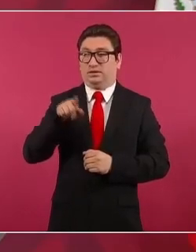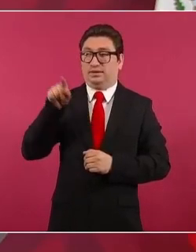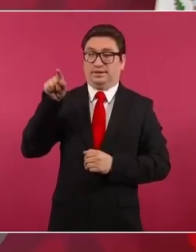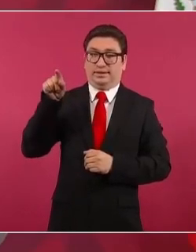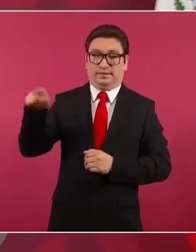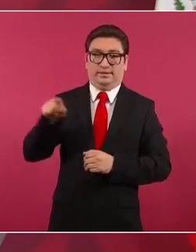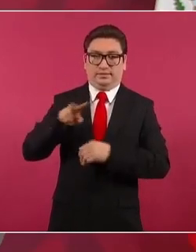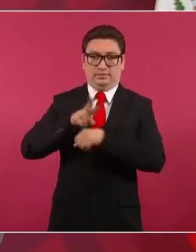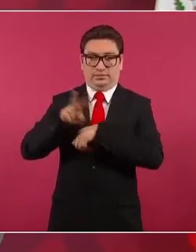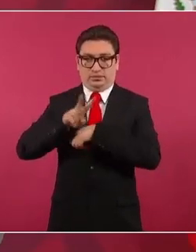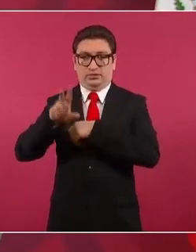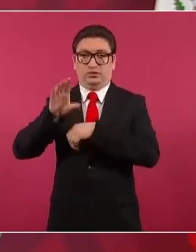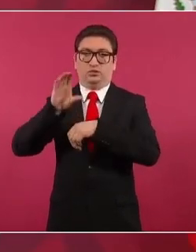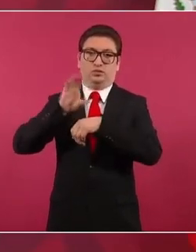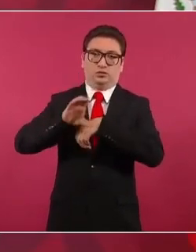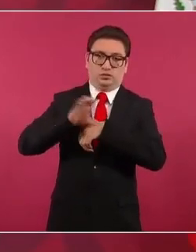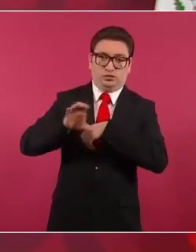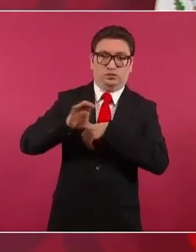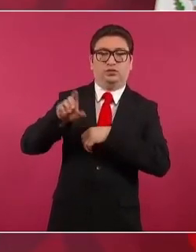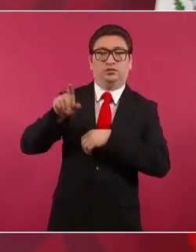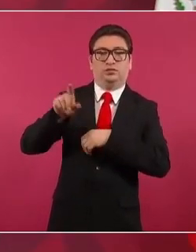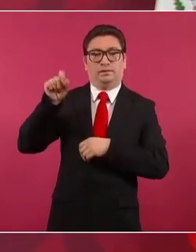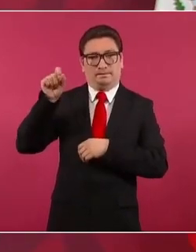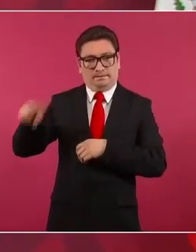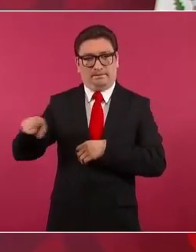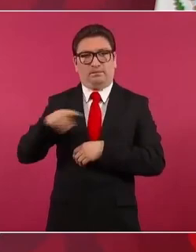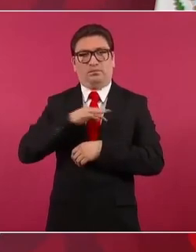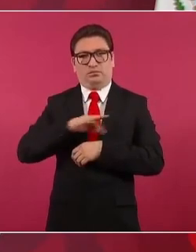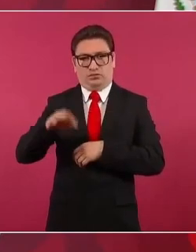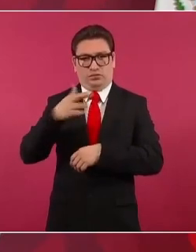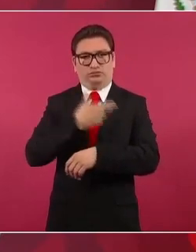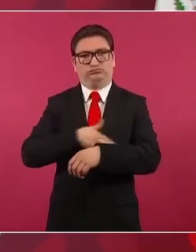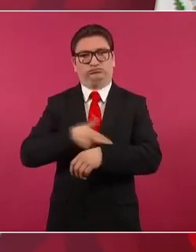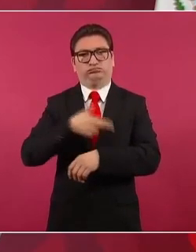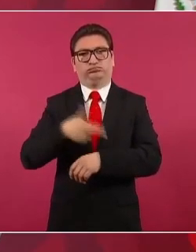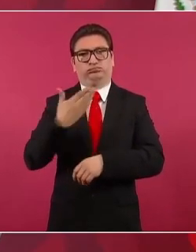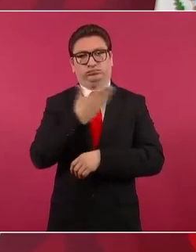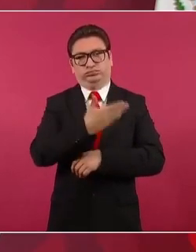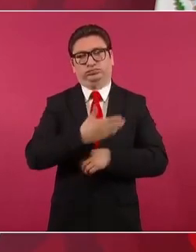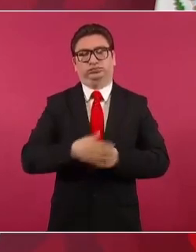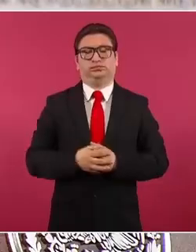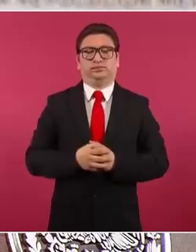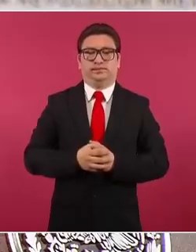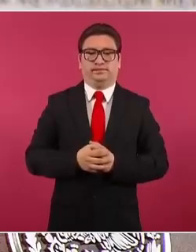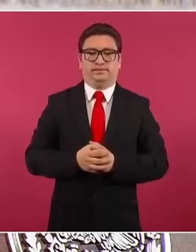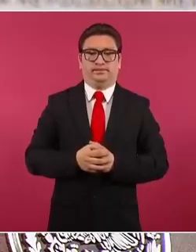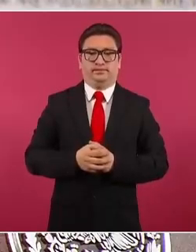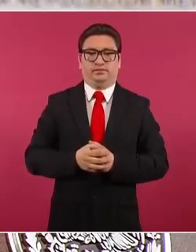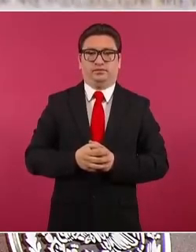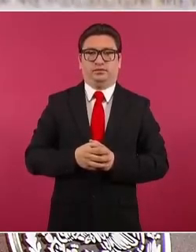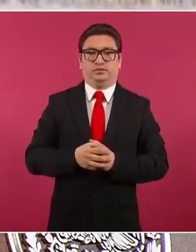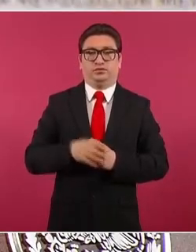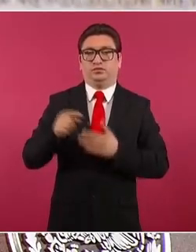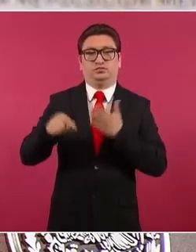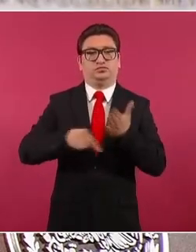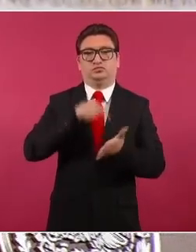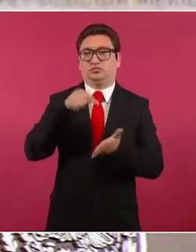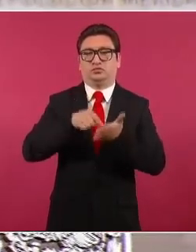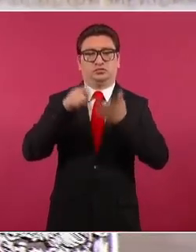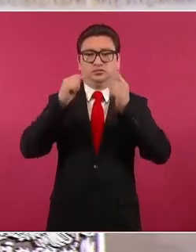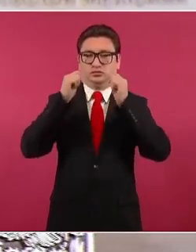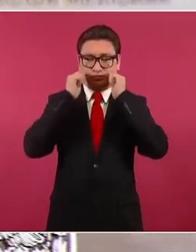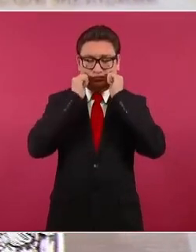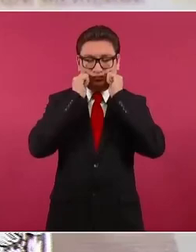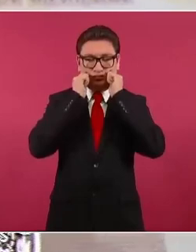de Colombia, de cualquier sitio. Lo